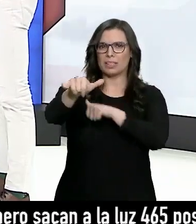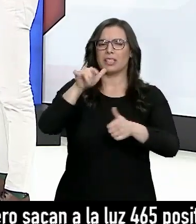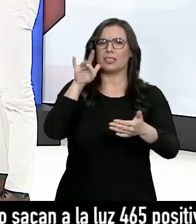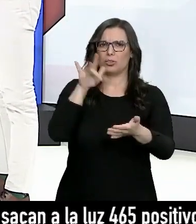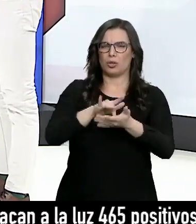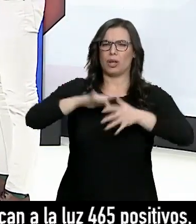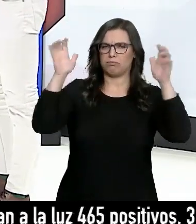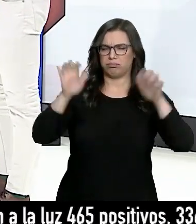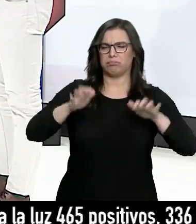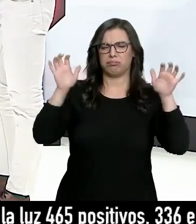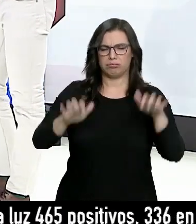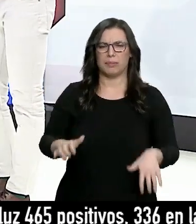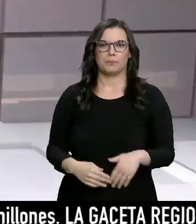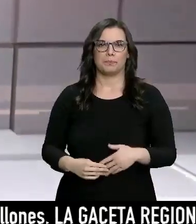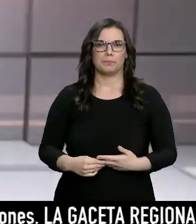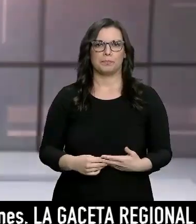mitad de la semana pasada por agua.